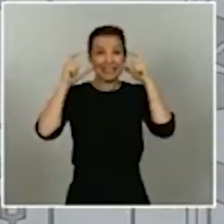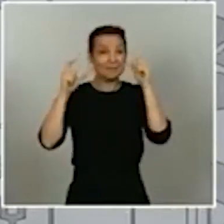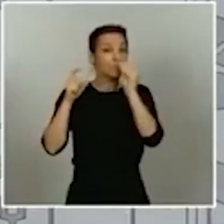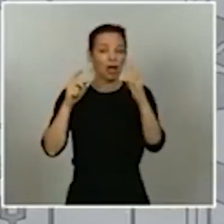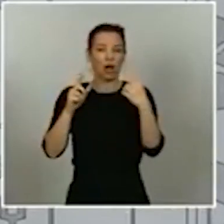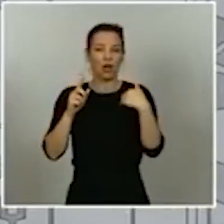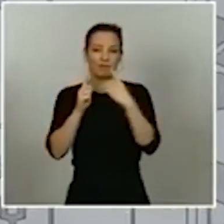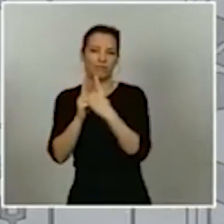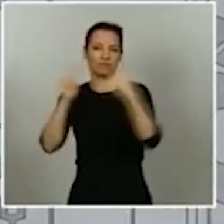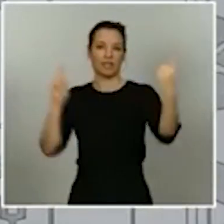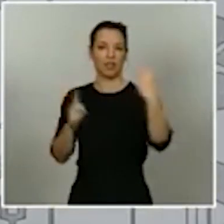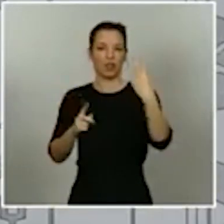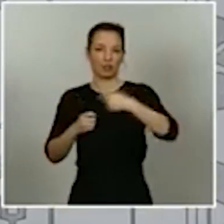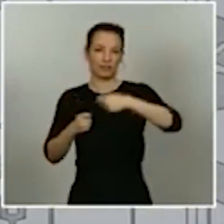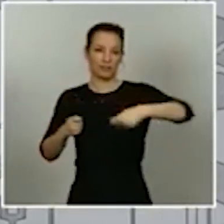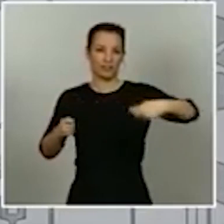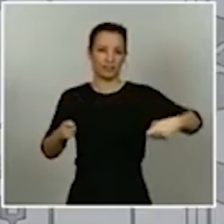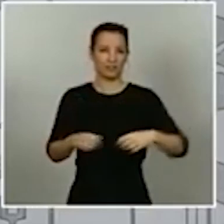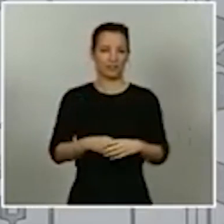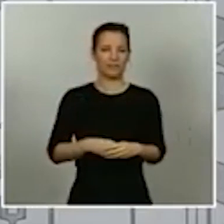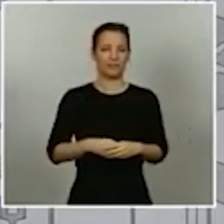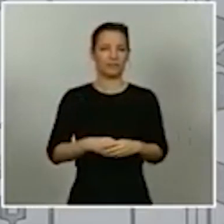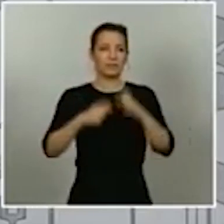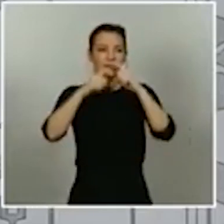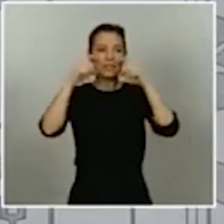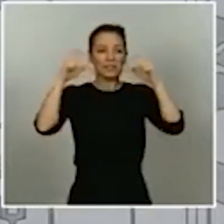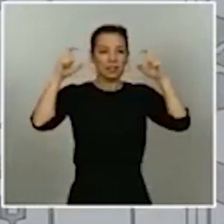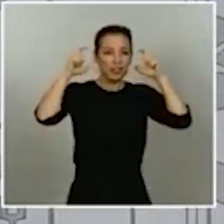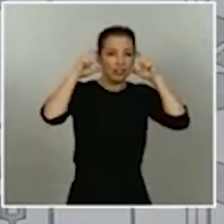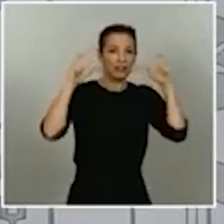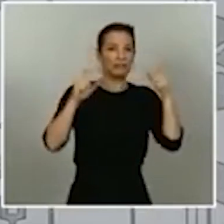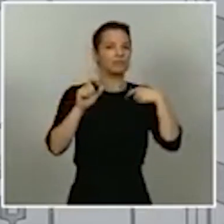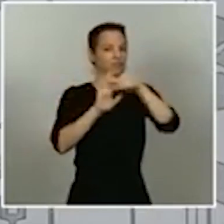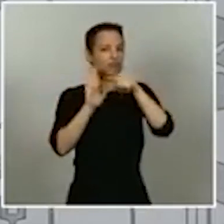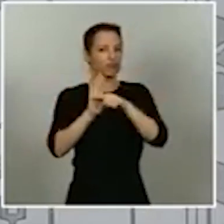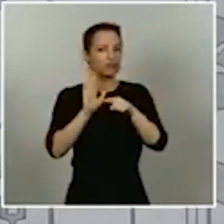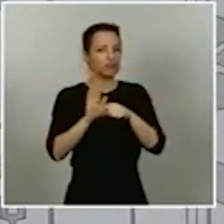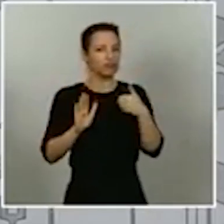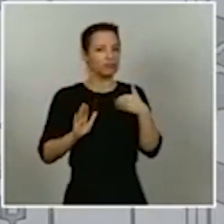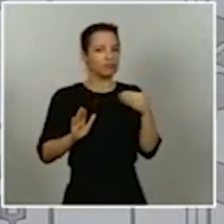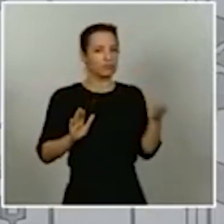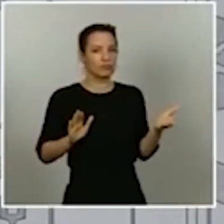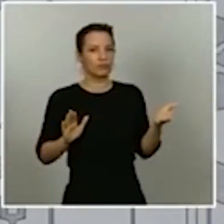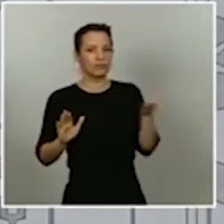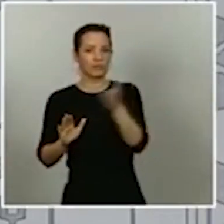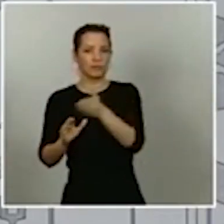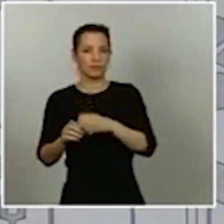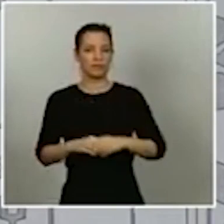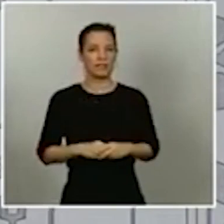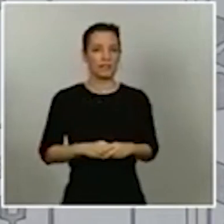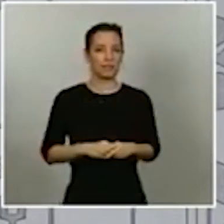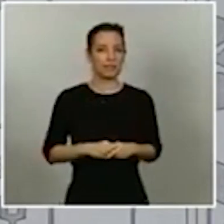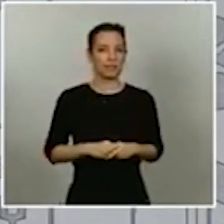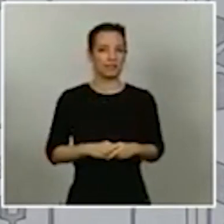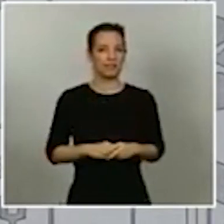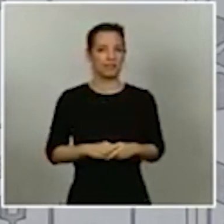mascarilla, por supuesto, que es una medida de prevención que puede ayudarnos muchísimo en el control de la epidemia y, sobre todo, de lo que nos queda en esta última fase.